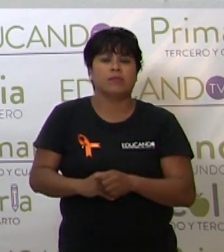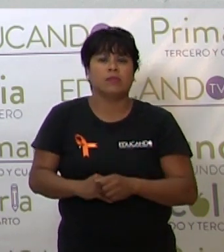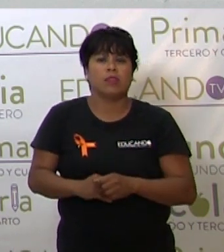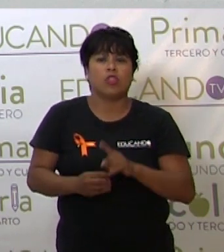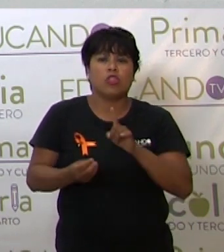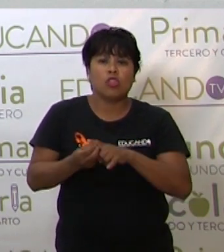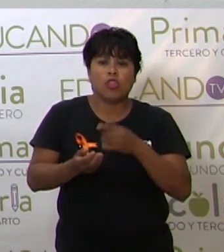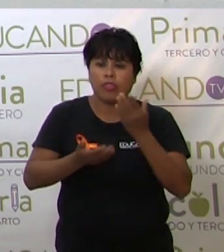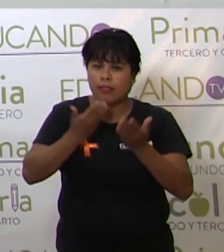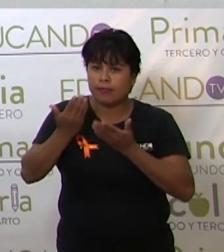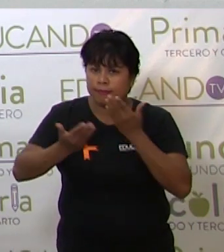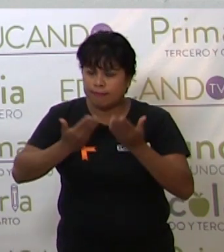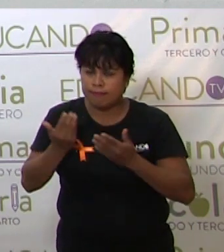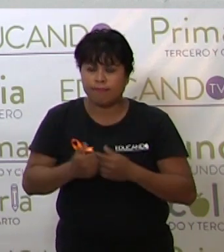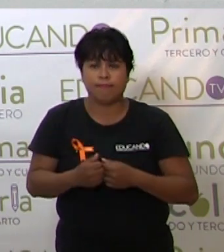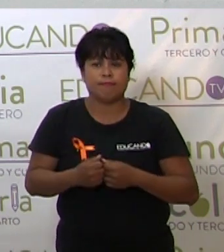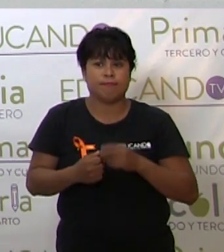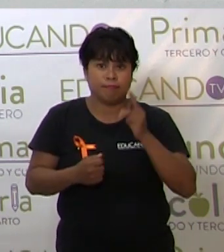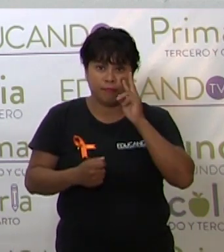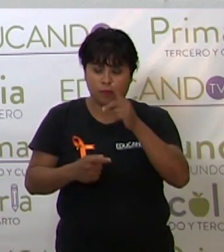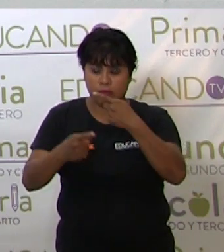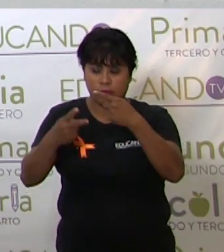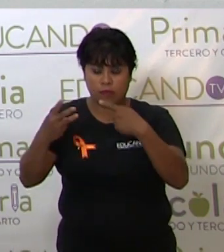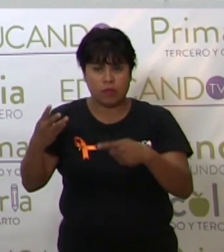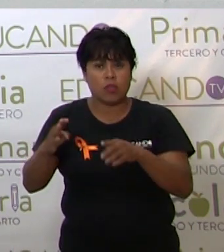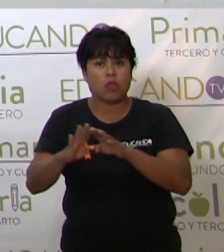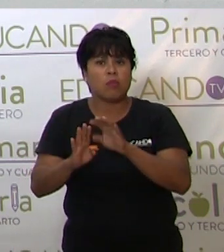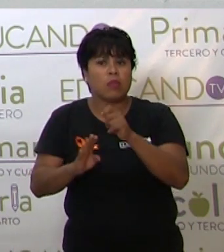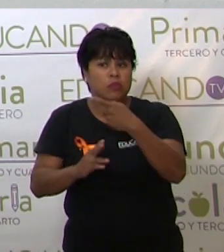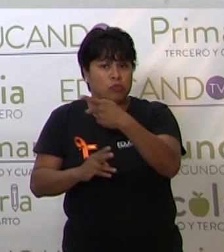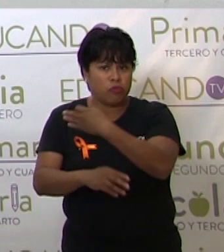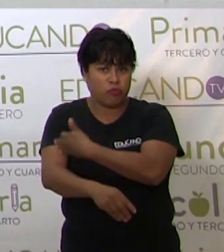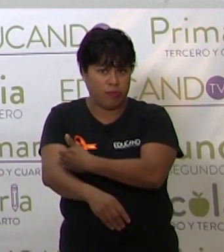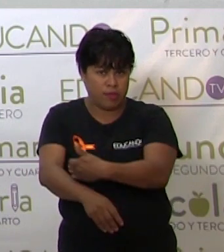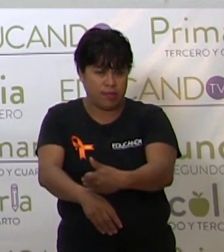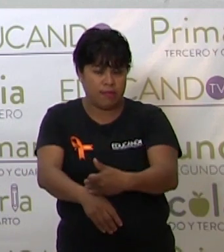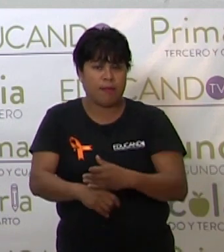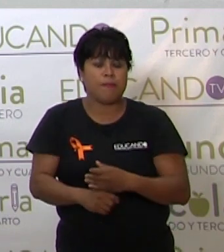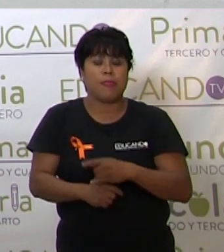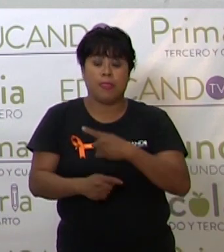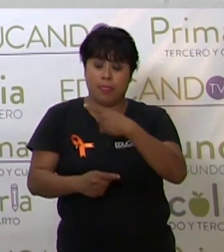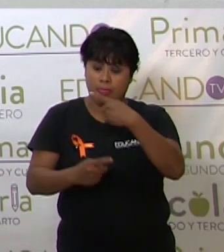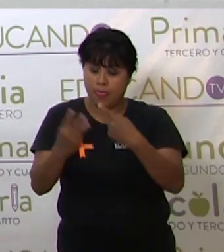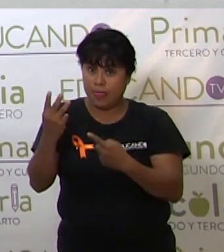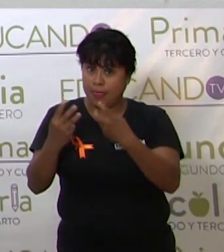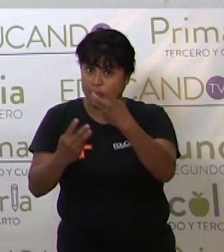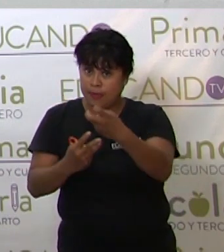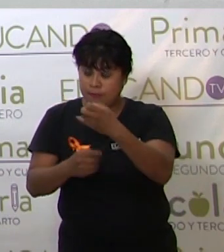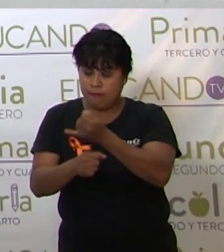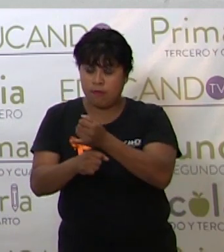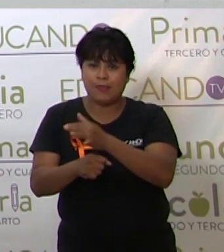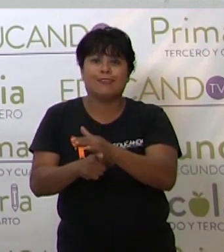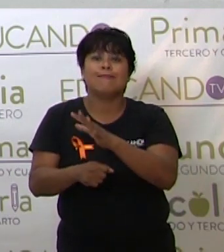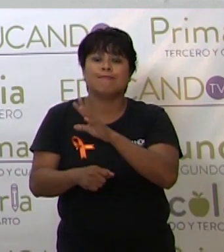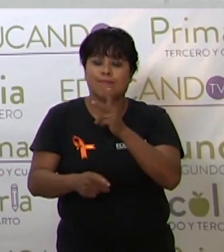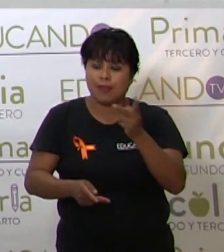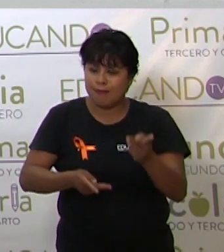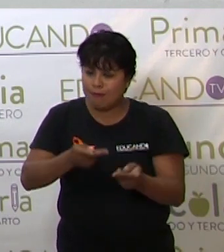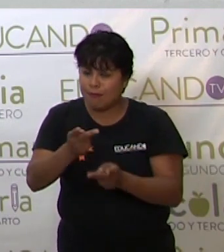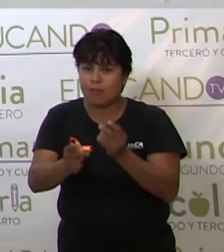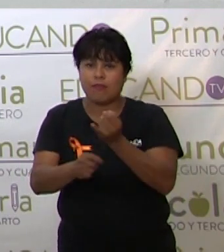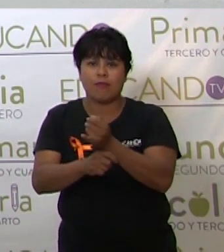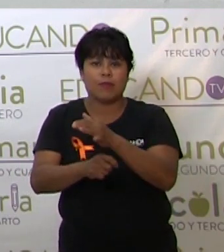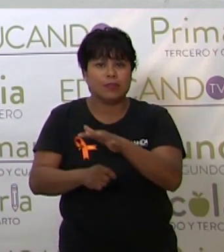estudiado, vimos algunos aspectos relacionados con su familia, y toda esta información, las preguntas y la